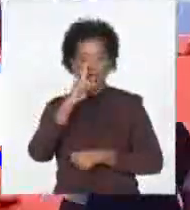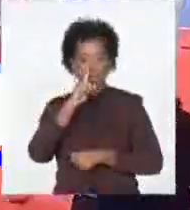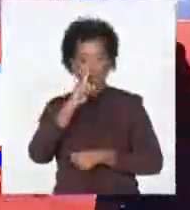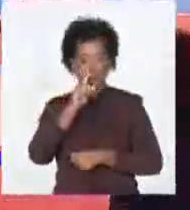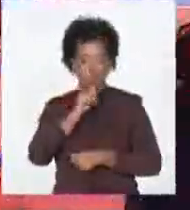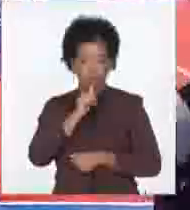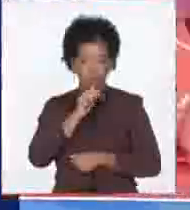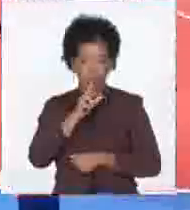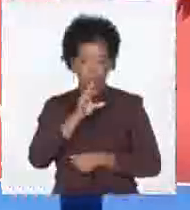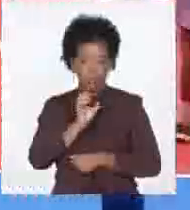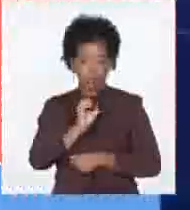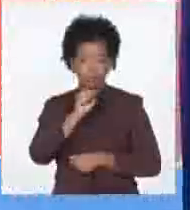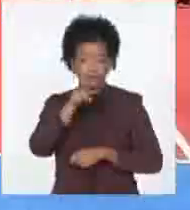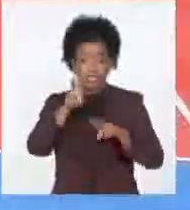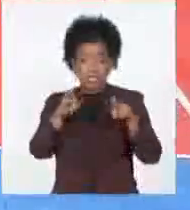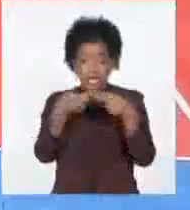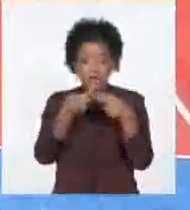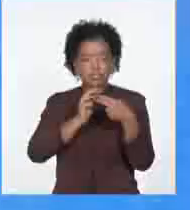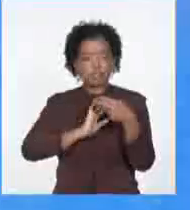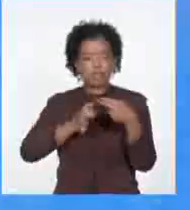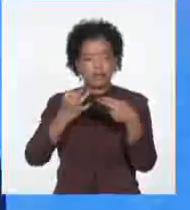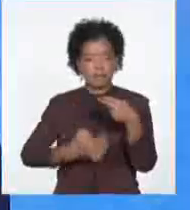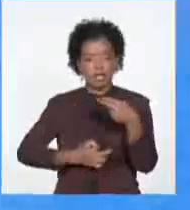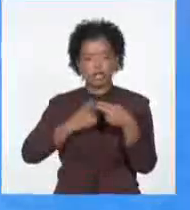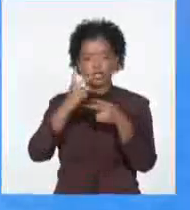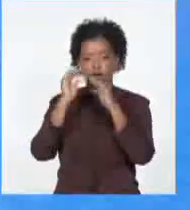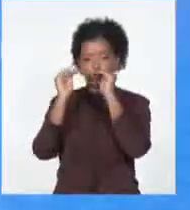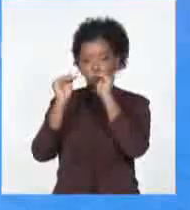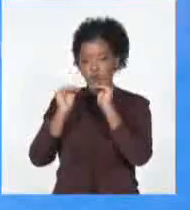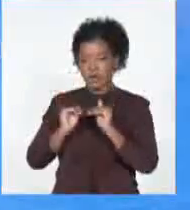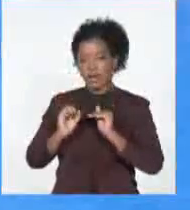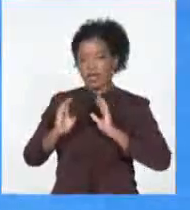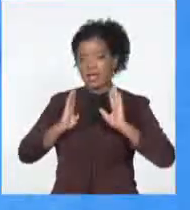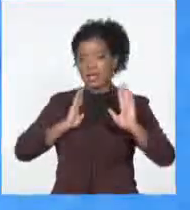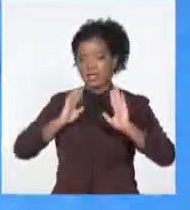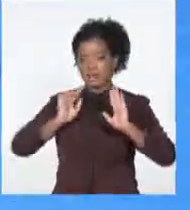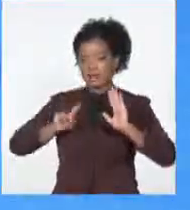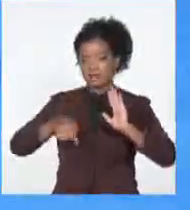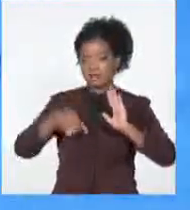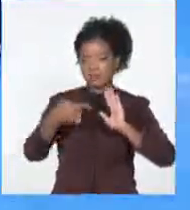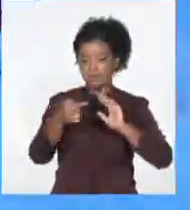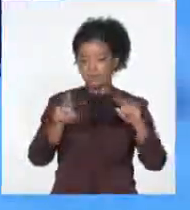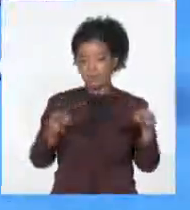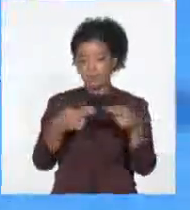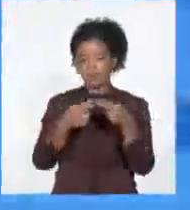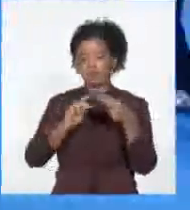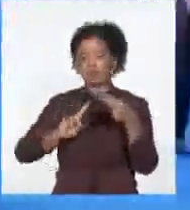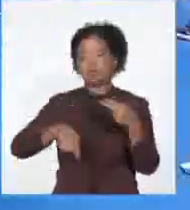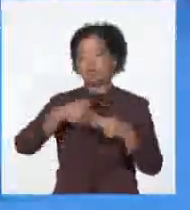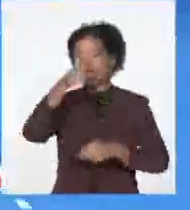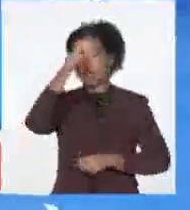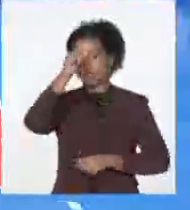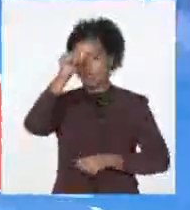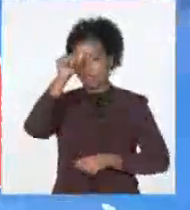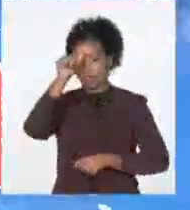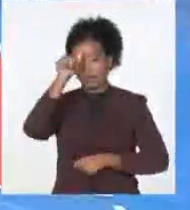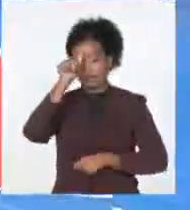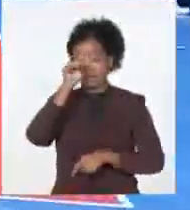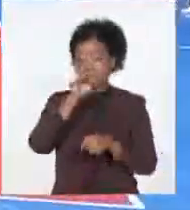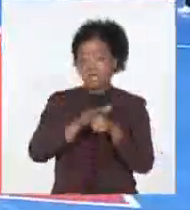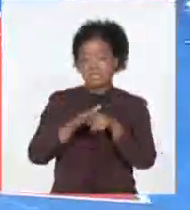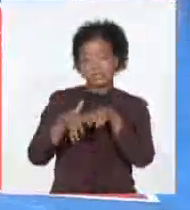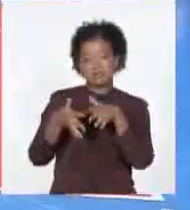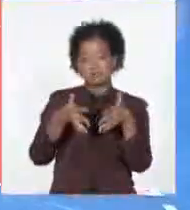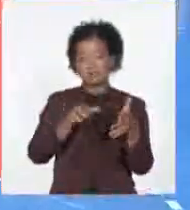Gracias Los dos primeros lugares de la etapa regular para discutir así el título mañana domingo en choque que comenzará alrededor de las 12